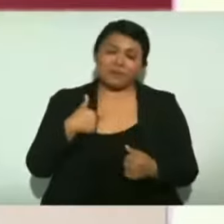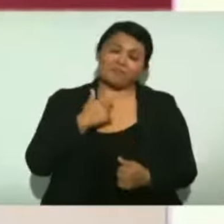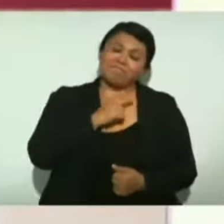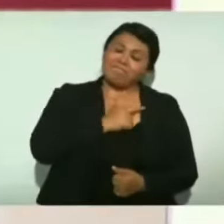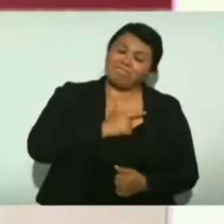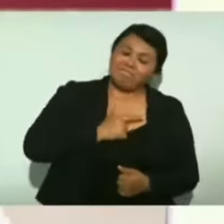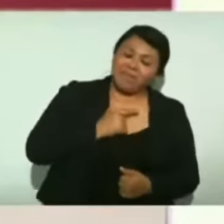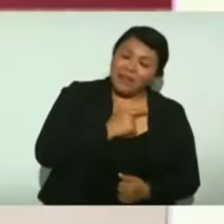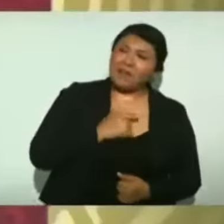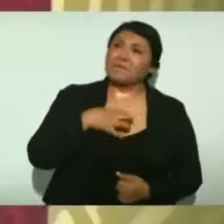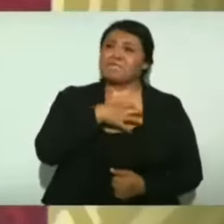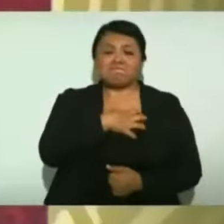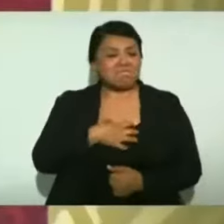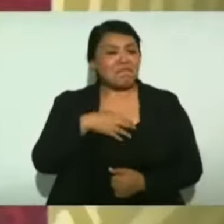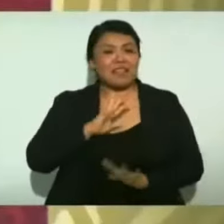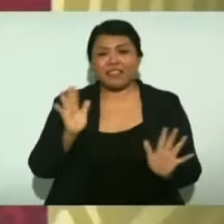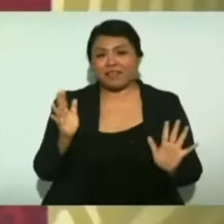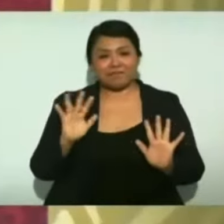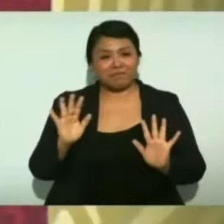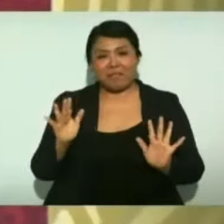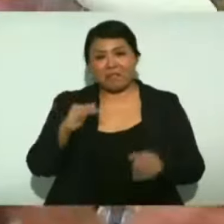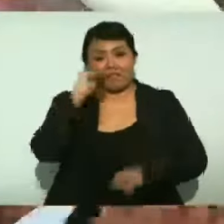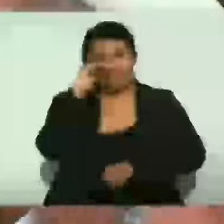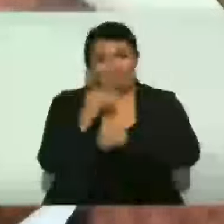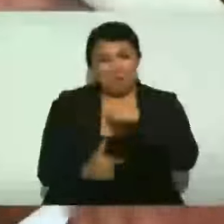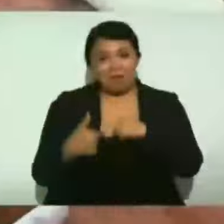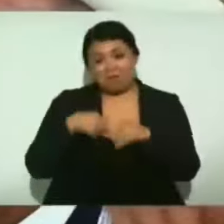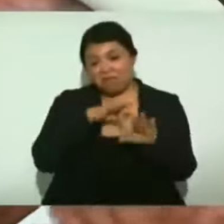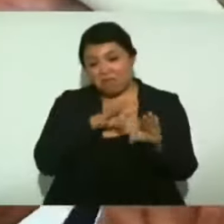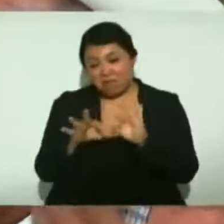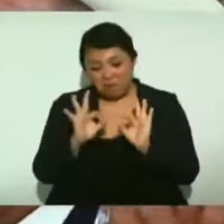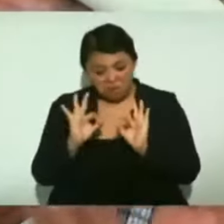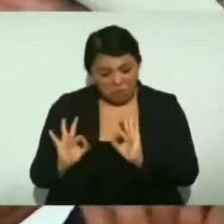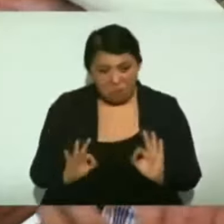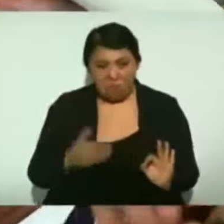Eso también lo quiero compartir con ustedes.